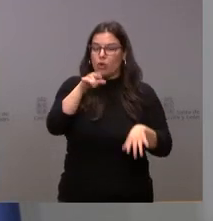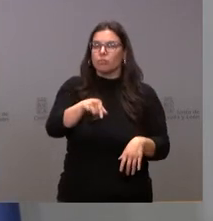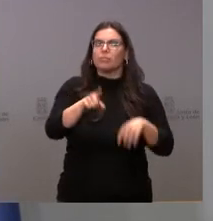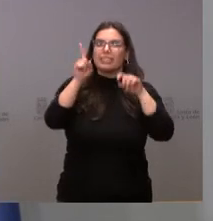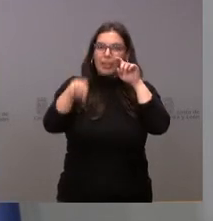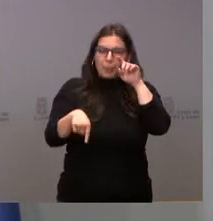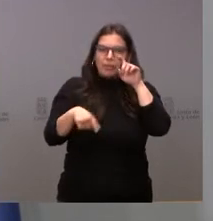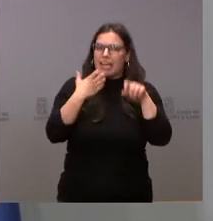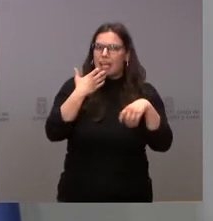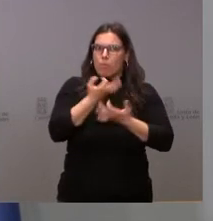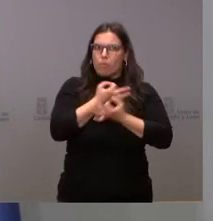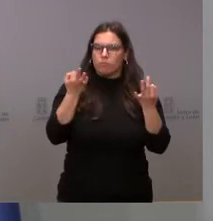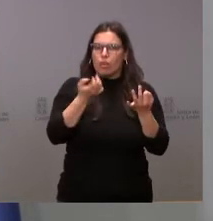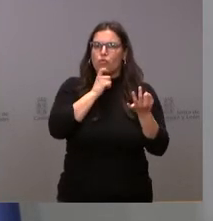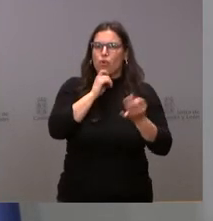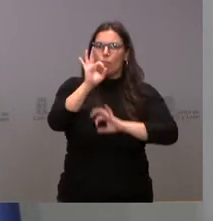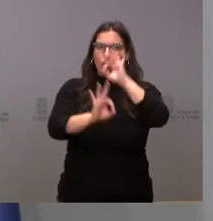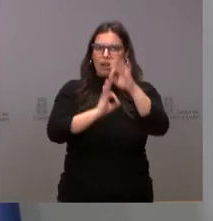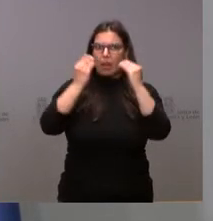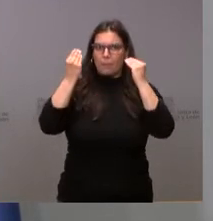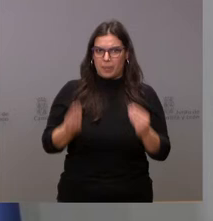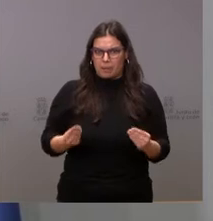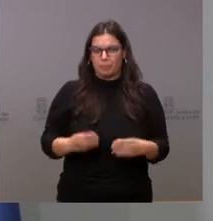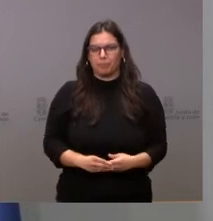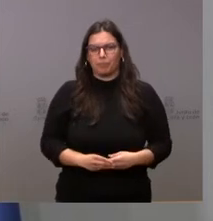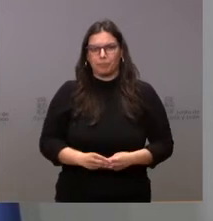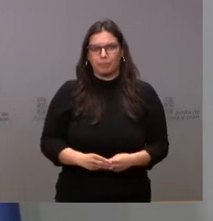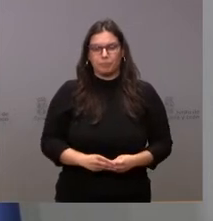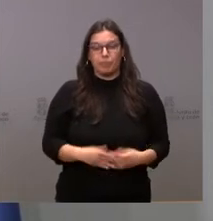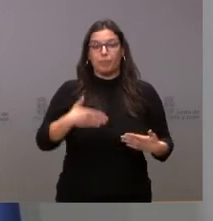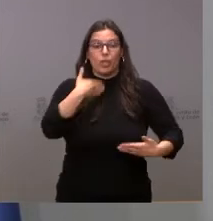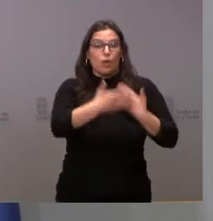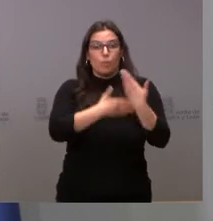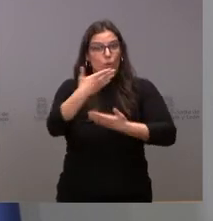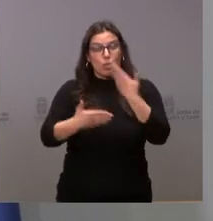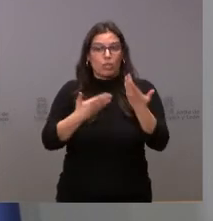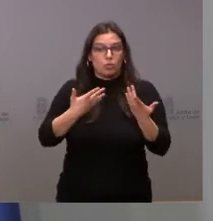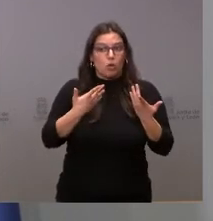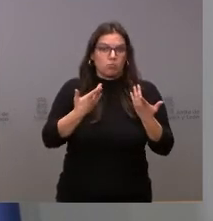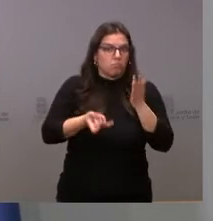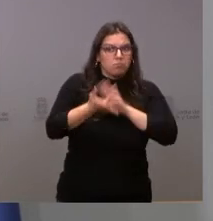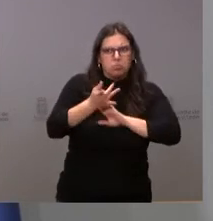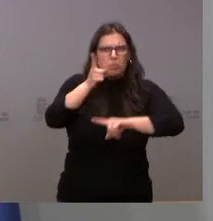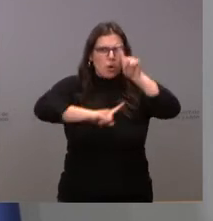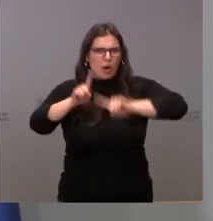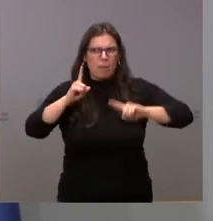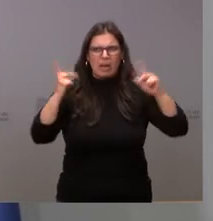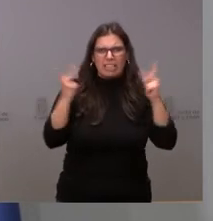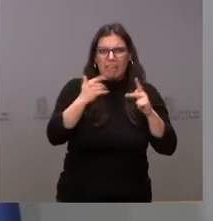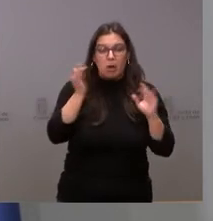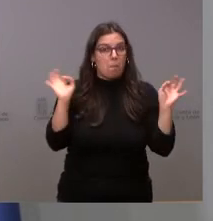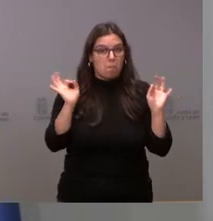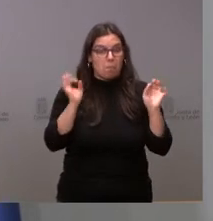en esta cuestión de cómo hacer bien las cosas. El proceso se ha desarrollado sin incidencias reseñables